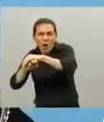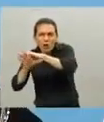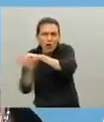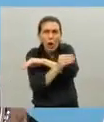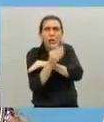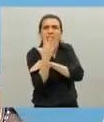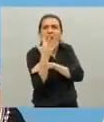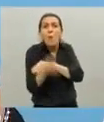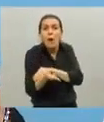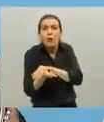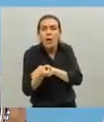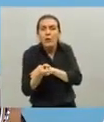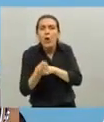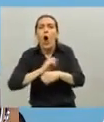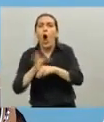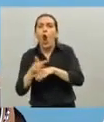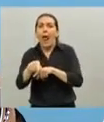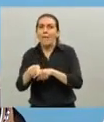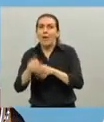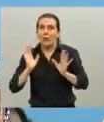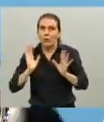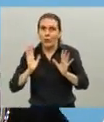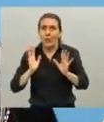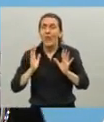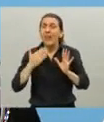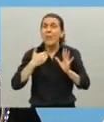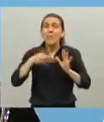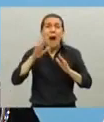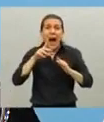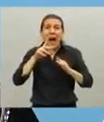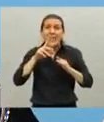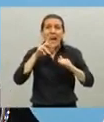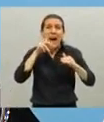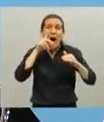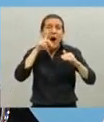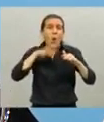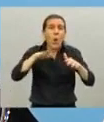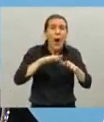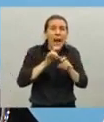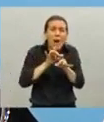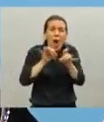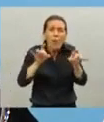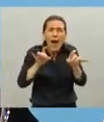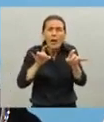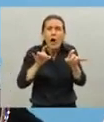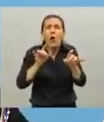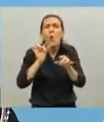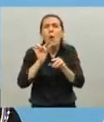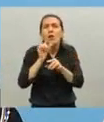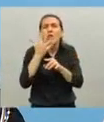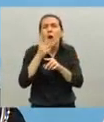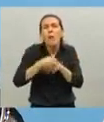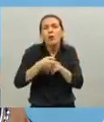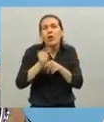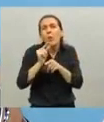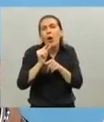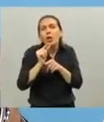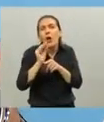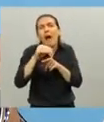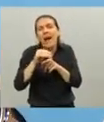En los lugares que más se ha desarrollado, esa tasa crece un poco, pero está muy lejos de estar